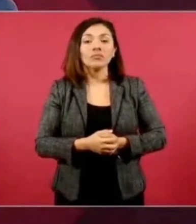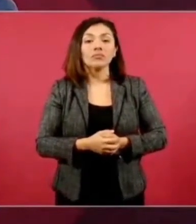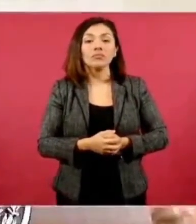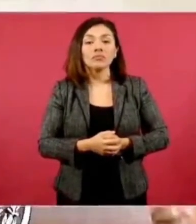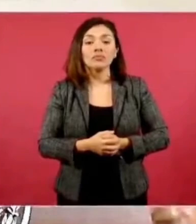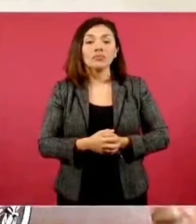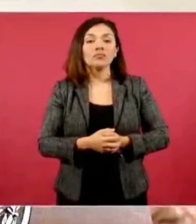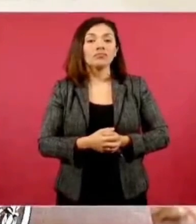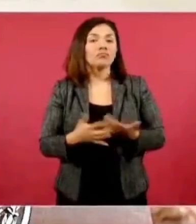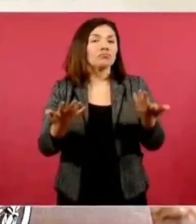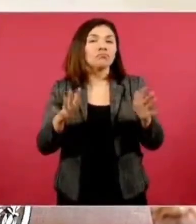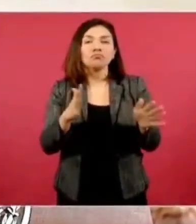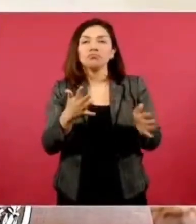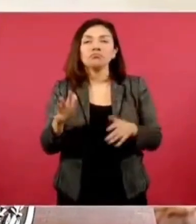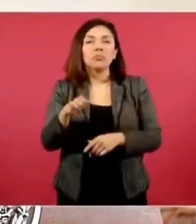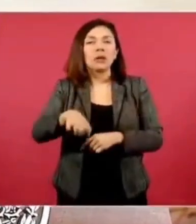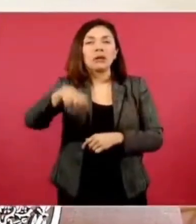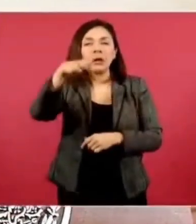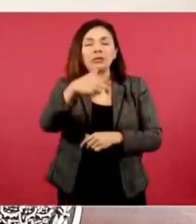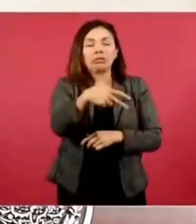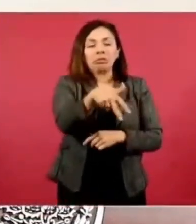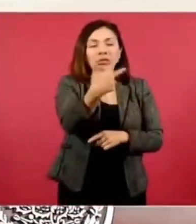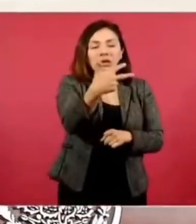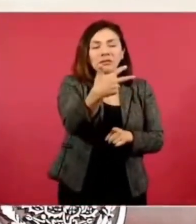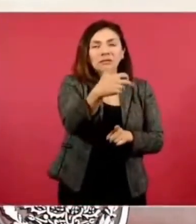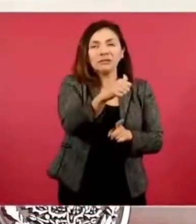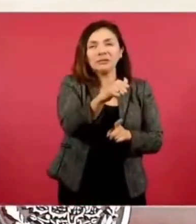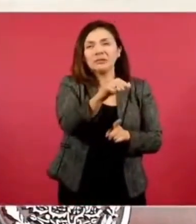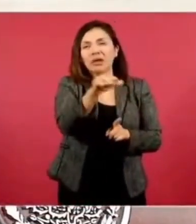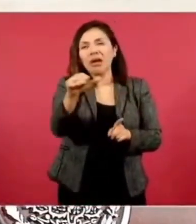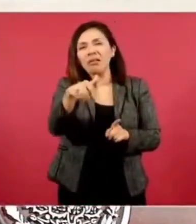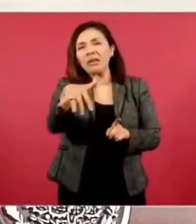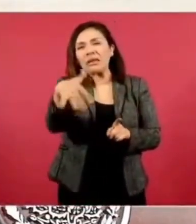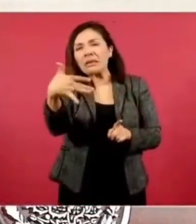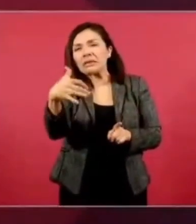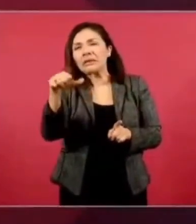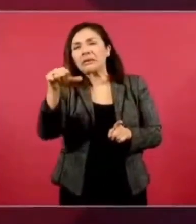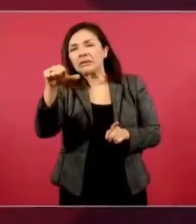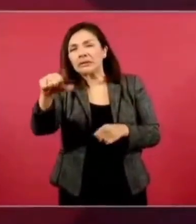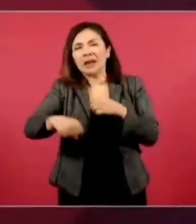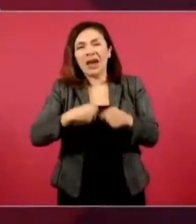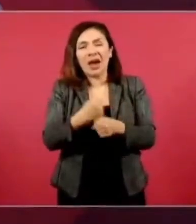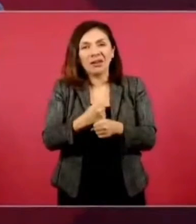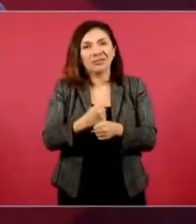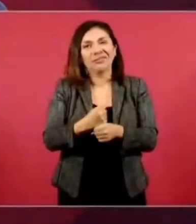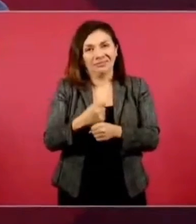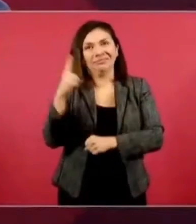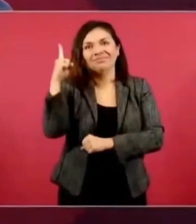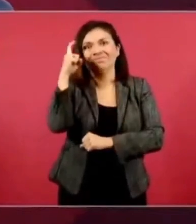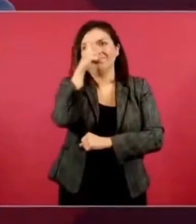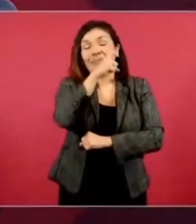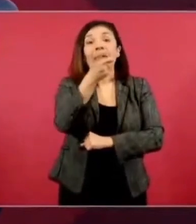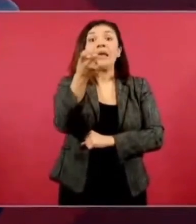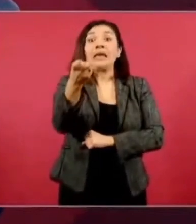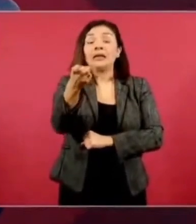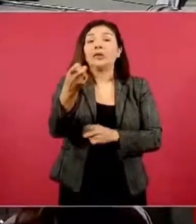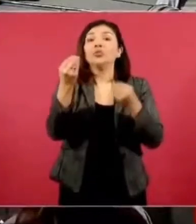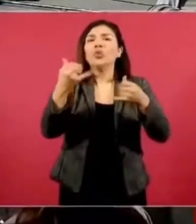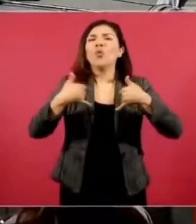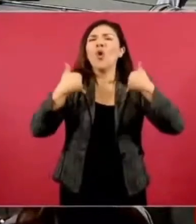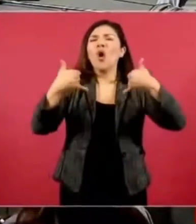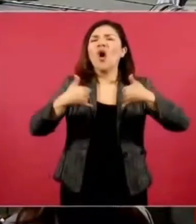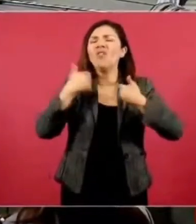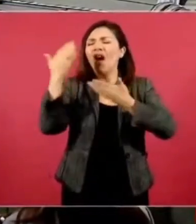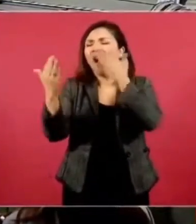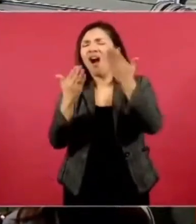13, 15 años, 16 años. Sí, y es donde muchos jóvenes optan por dejar